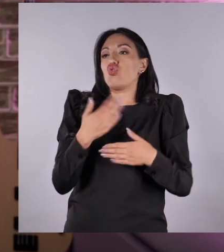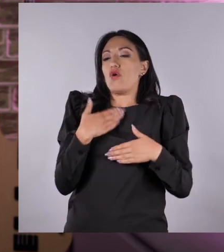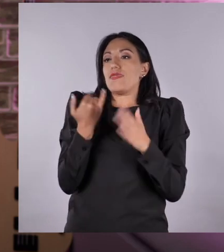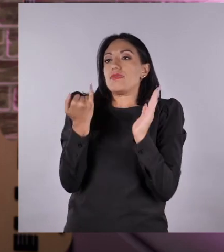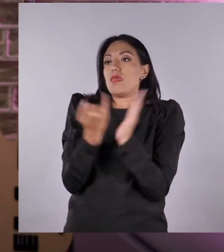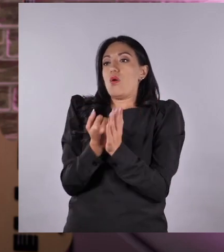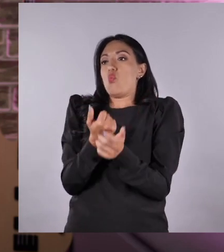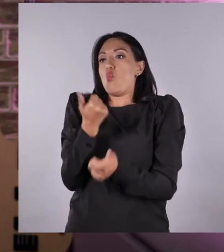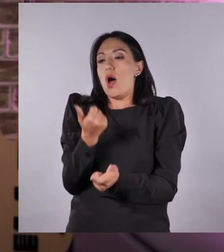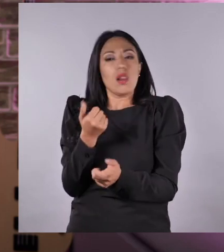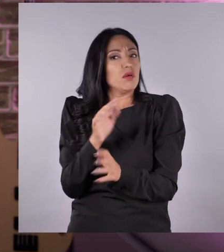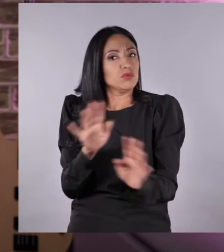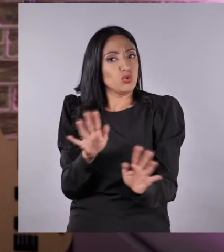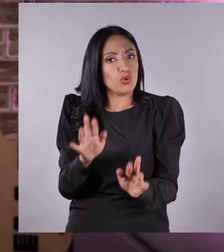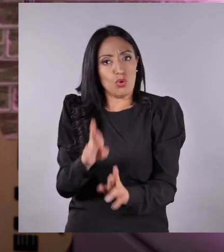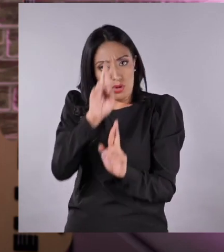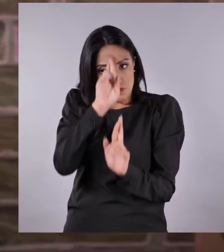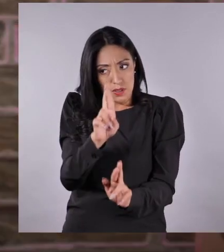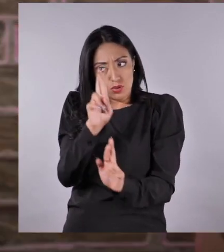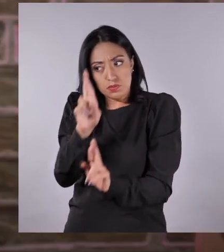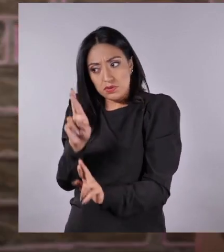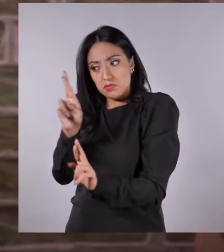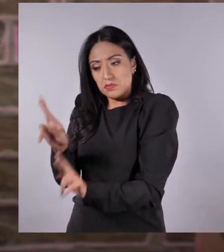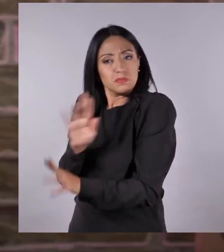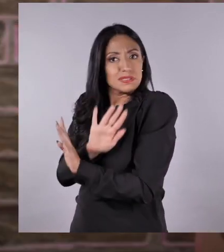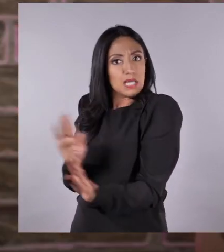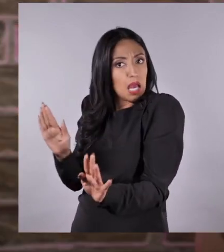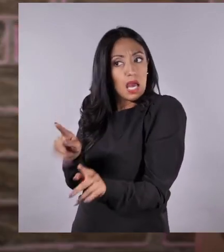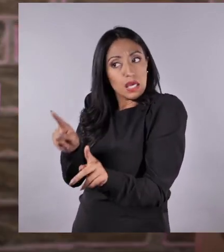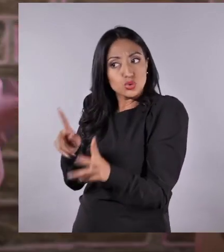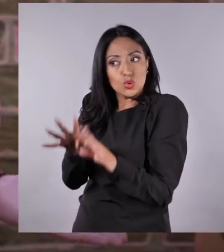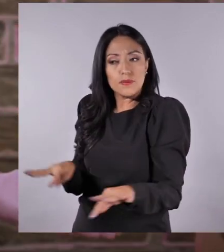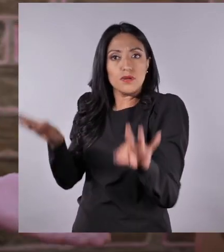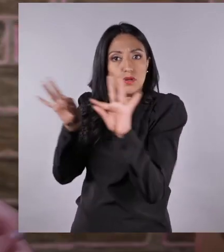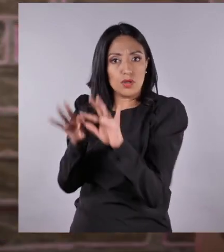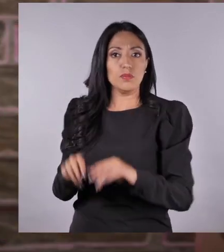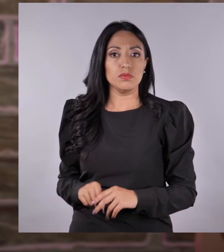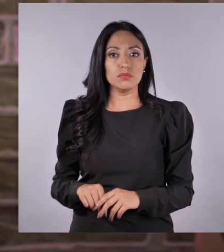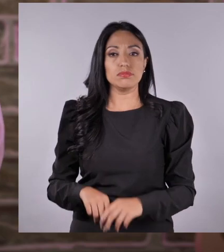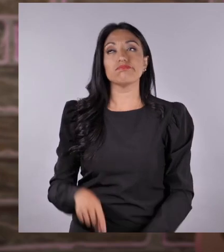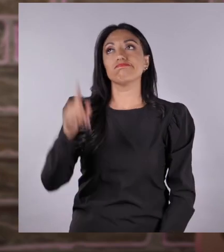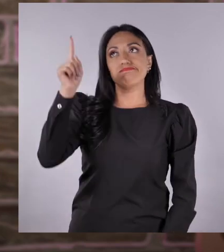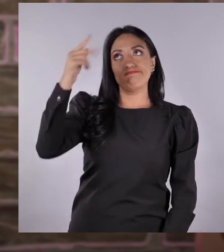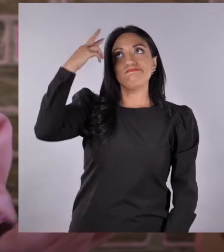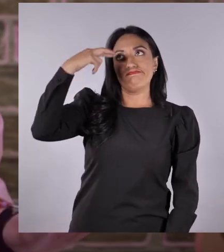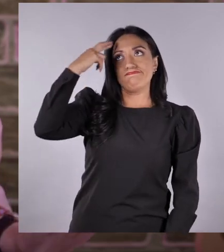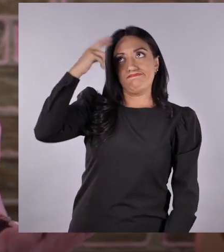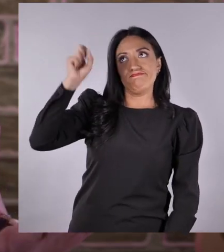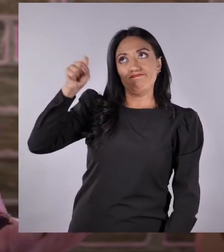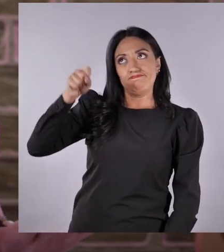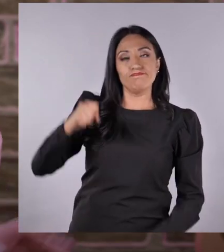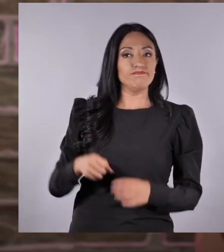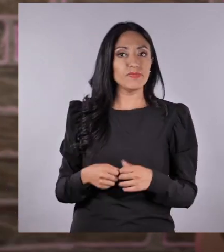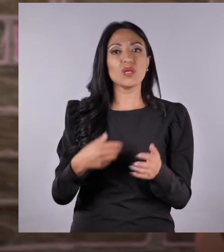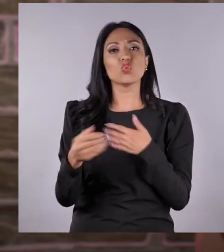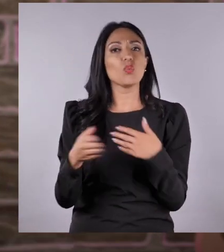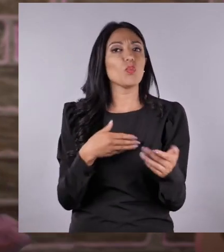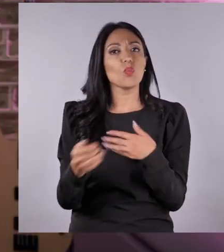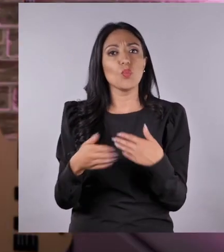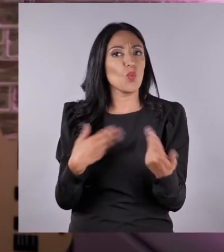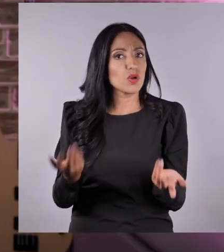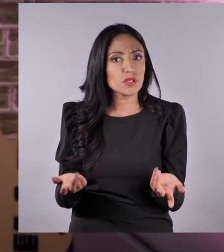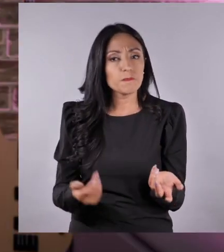autoidentifiquen las personas, todas merecen el mismo respeto. ¡Claro! En eso sí tienes toda la razón, Nick.